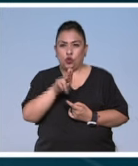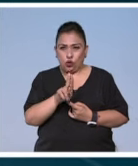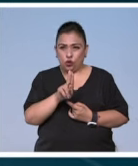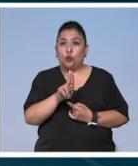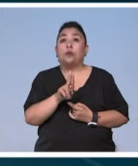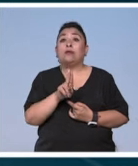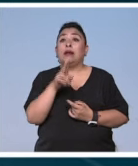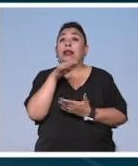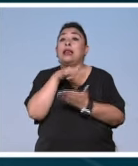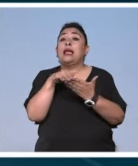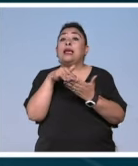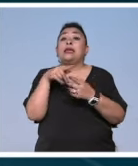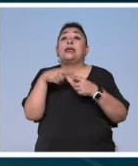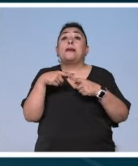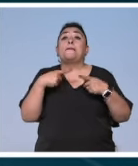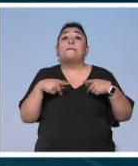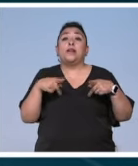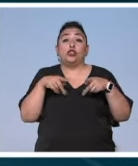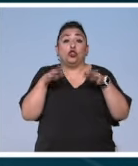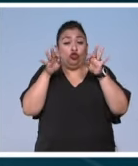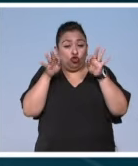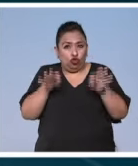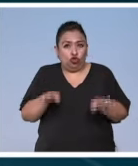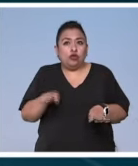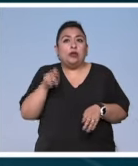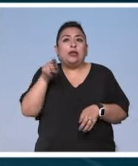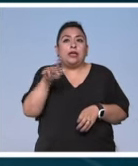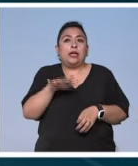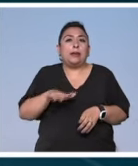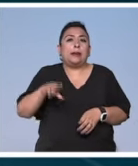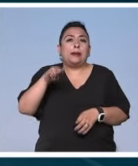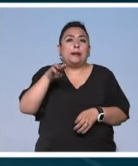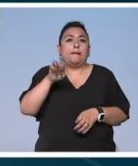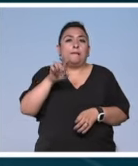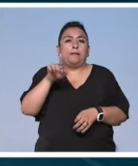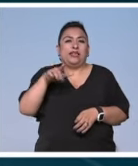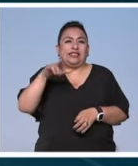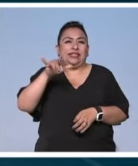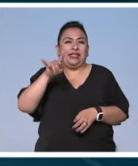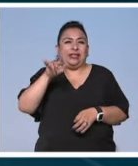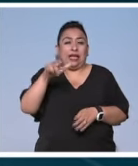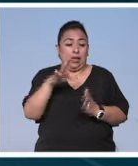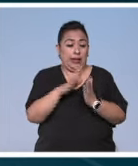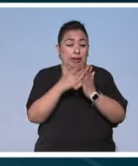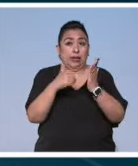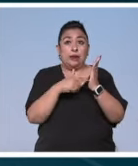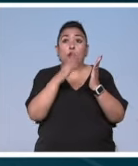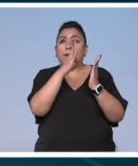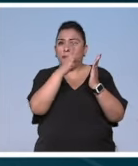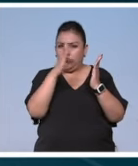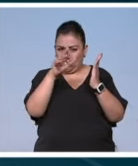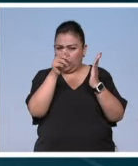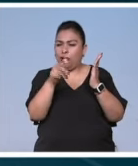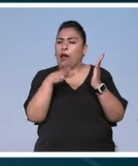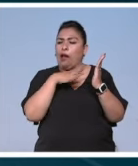leídos por personas originarias de ahí del valle del mezquital es un libro que está en la biblioteca de las artes que pueden